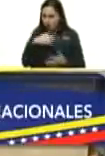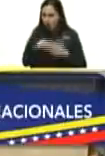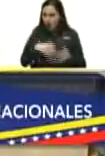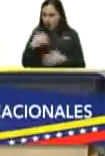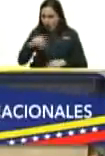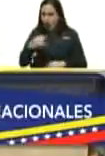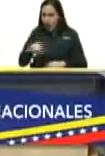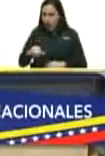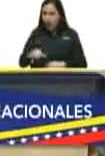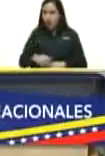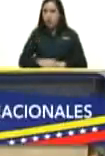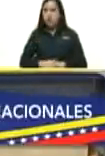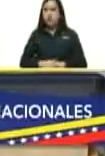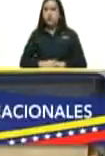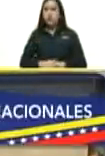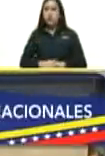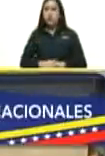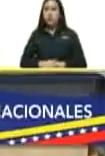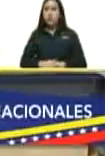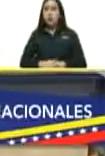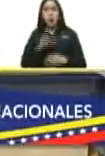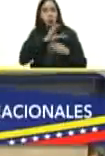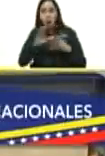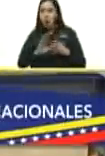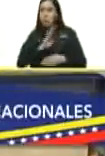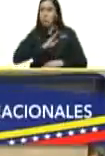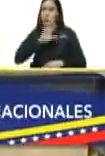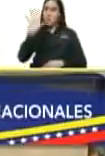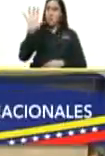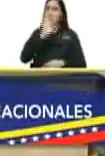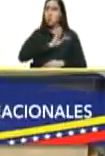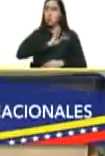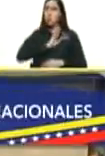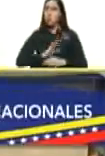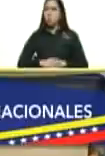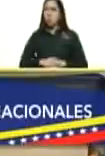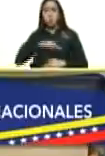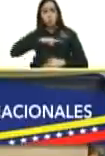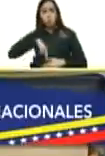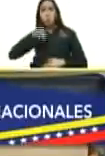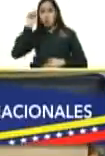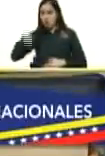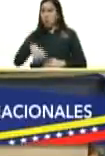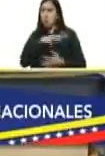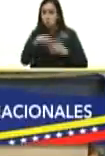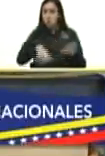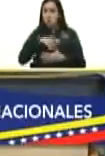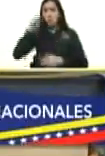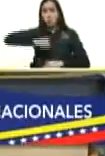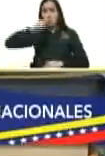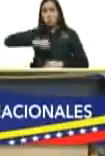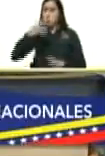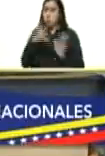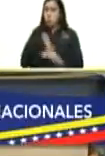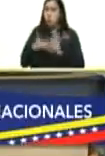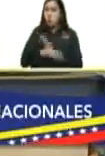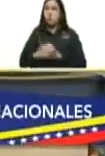con sus propias características nosotros tenemos muchos problemas producto